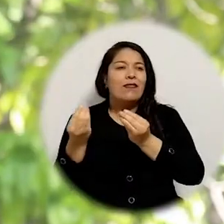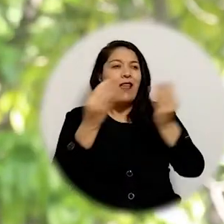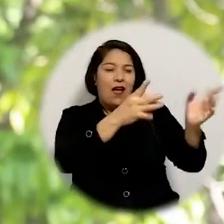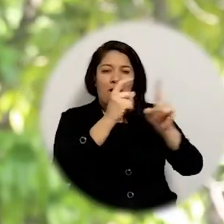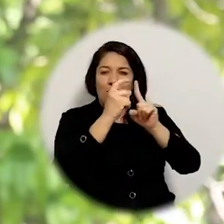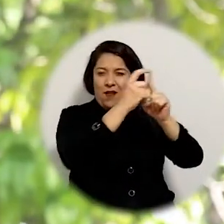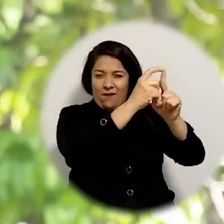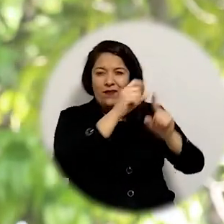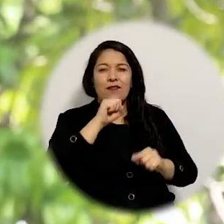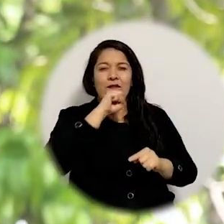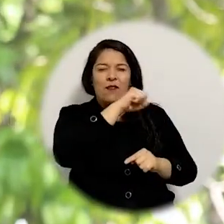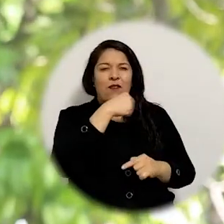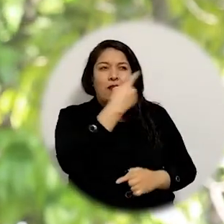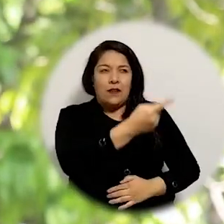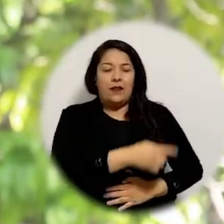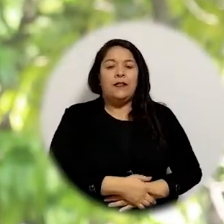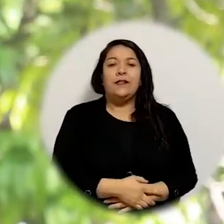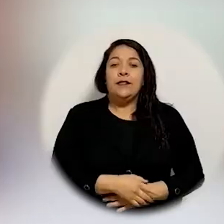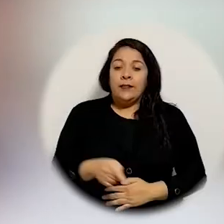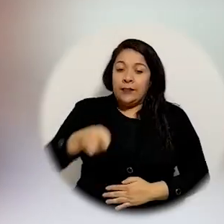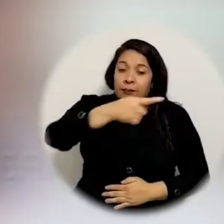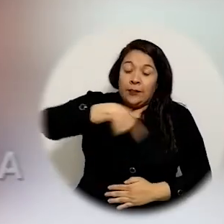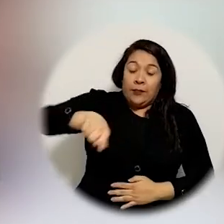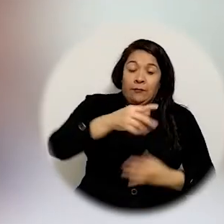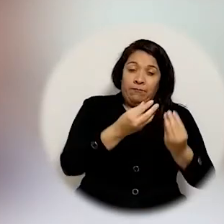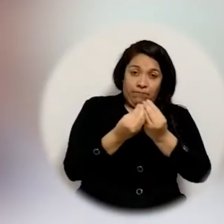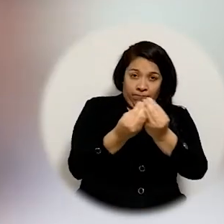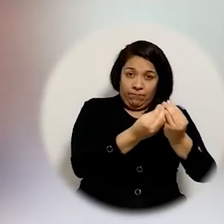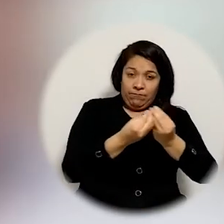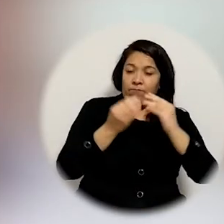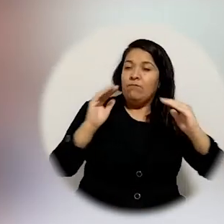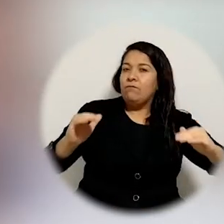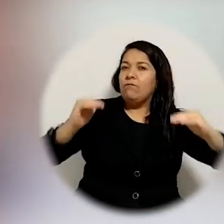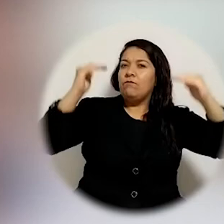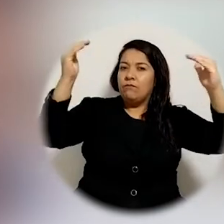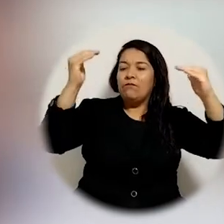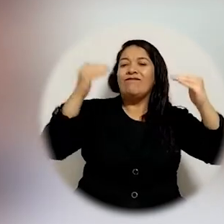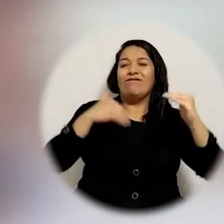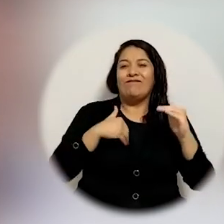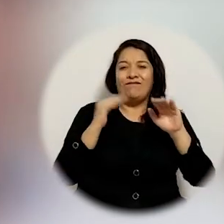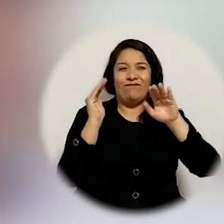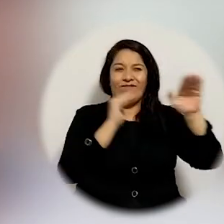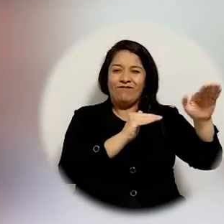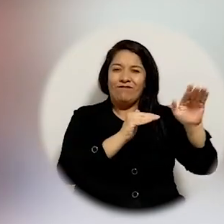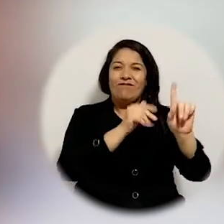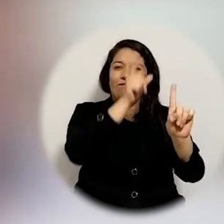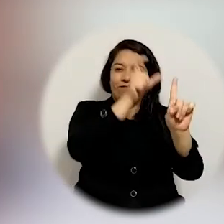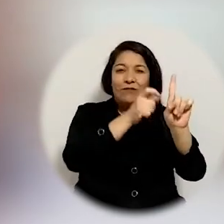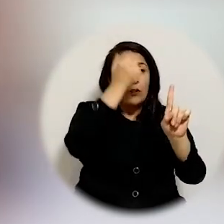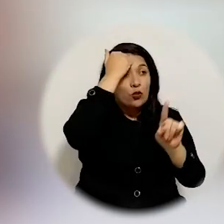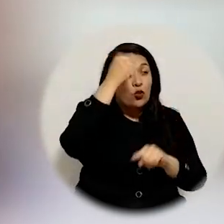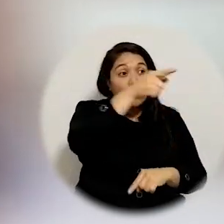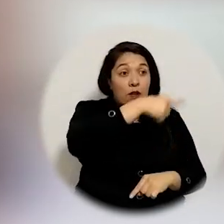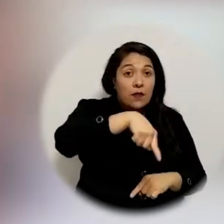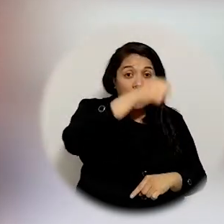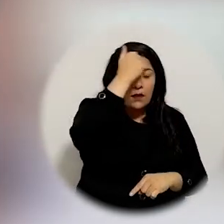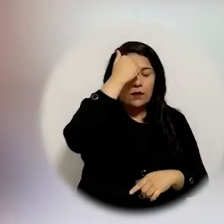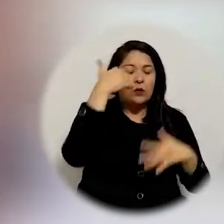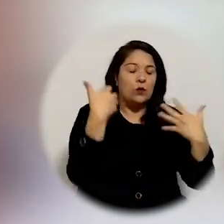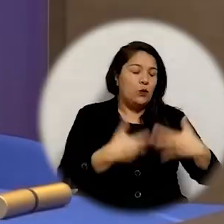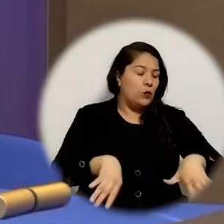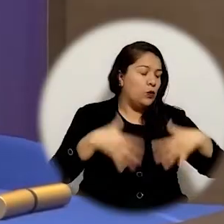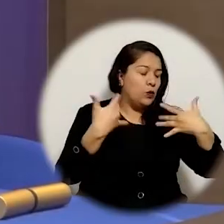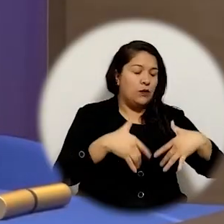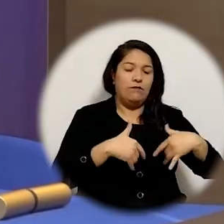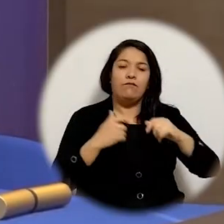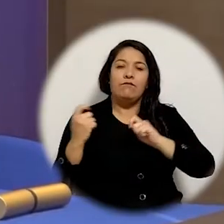al rector 2020-2024 El Consejo Superior y en particular su representante docente se sienten muy